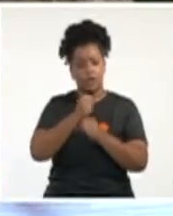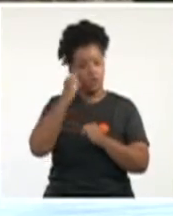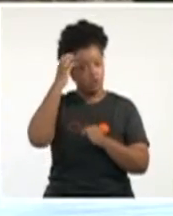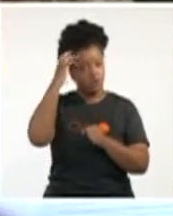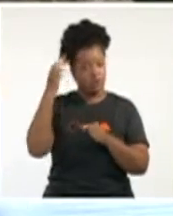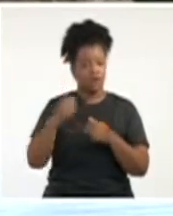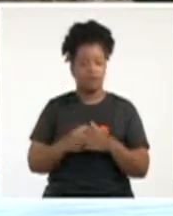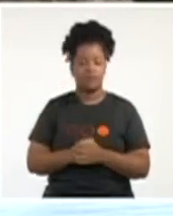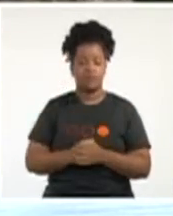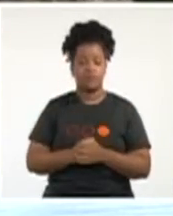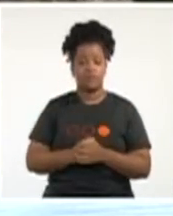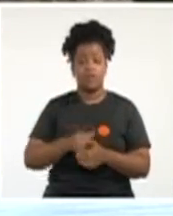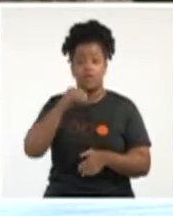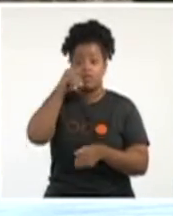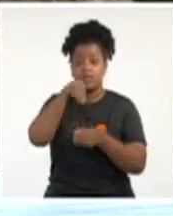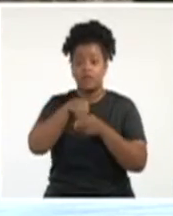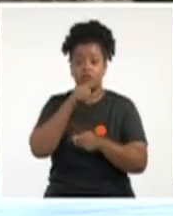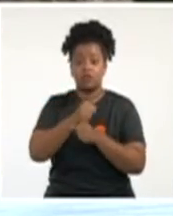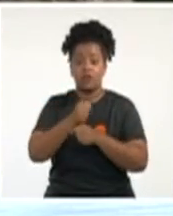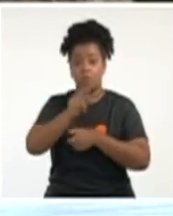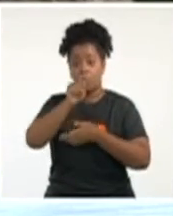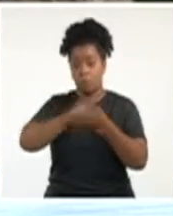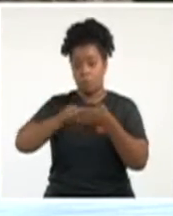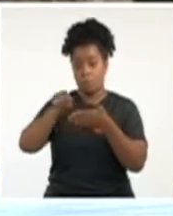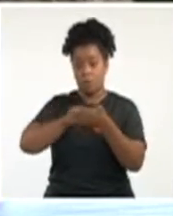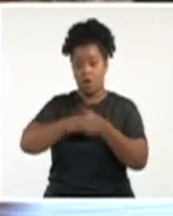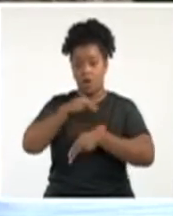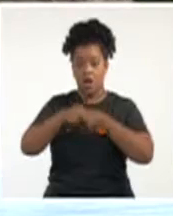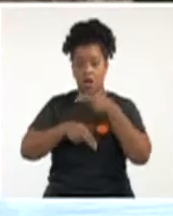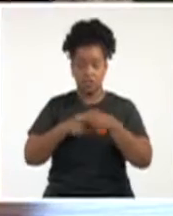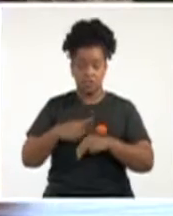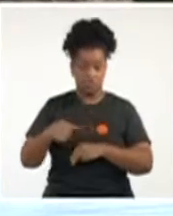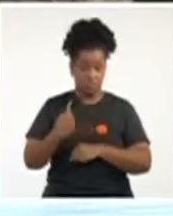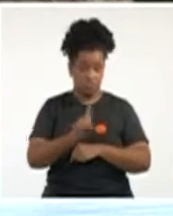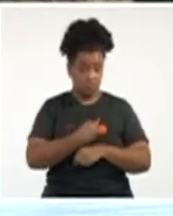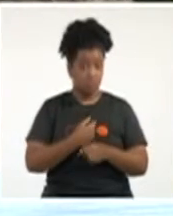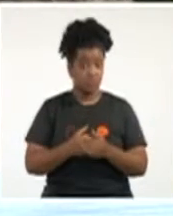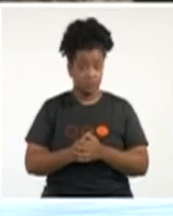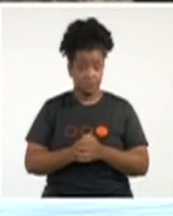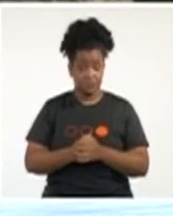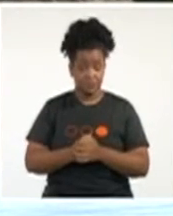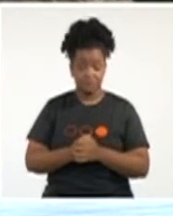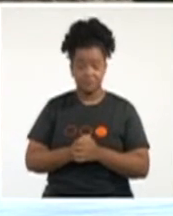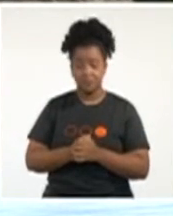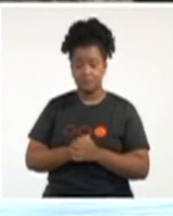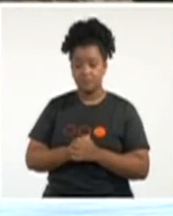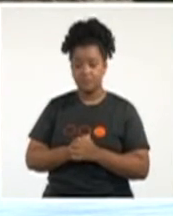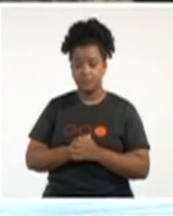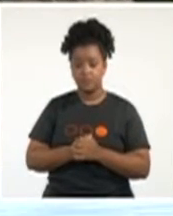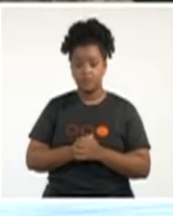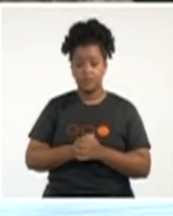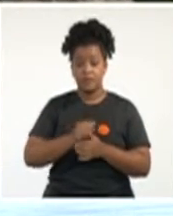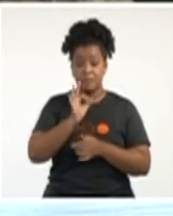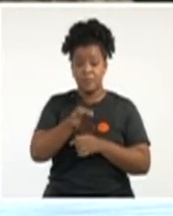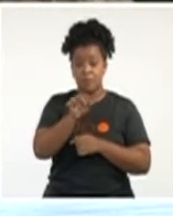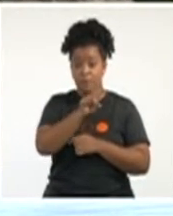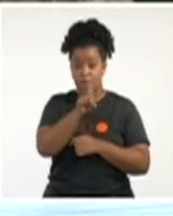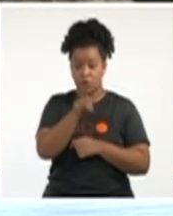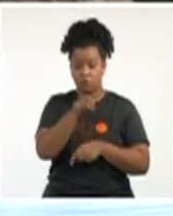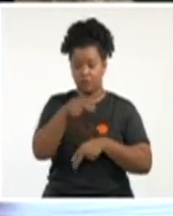parte de la agenda que hemos tenido que introducir, y un poco no me salgo de la pregunta que se hacía.